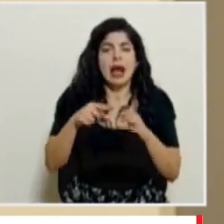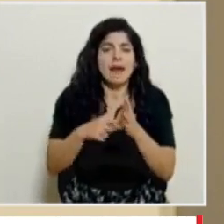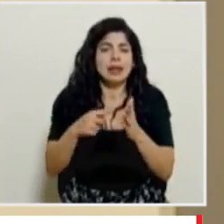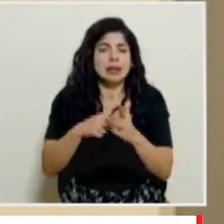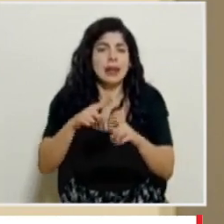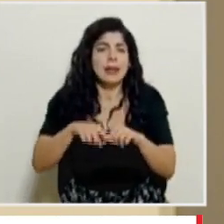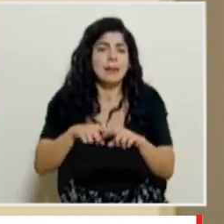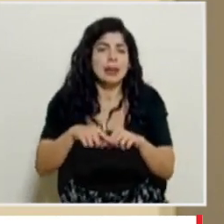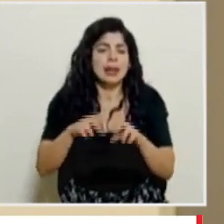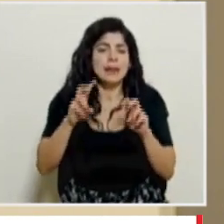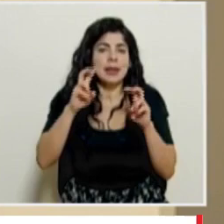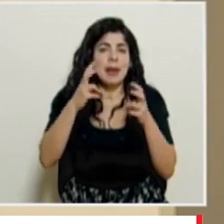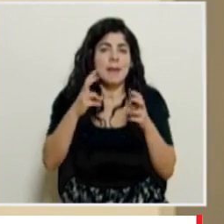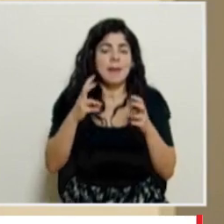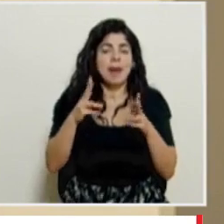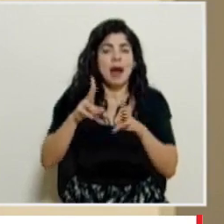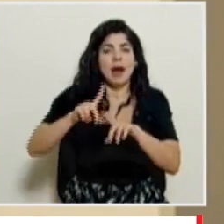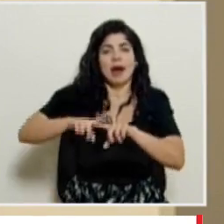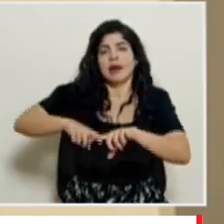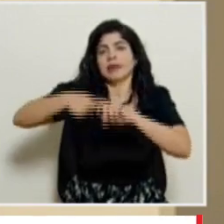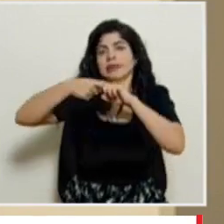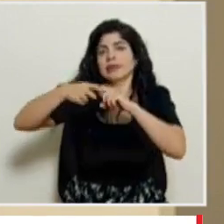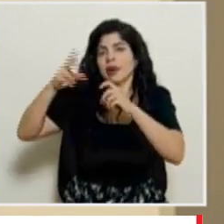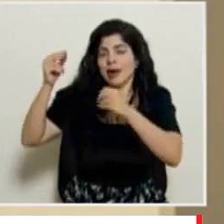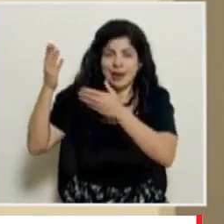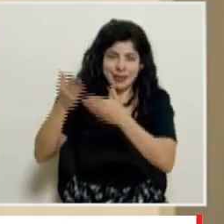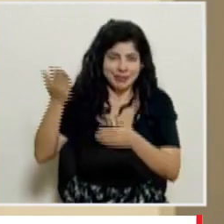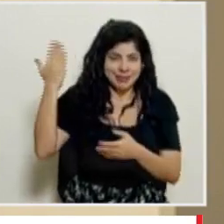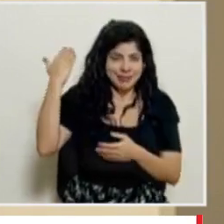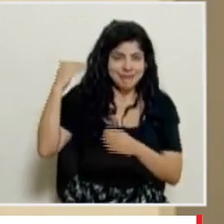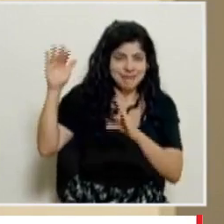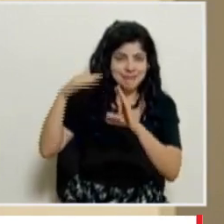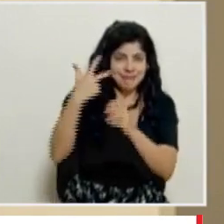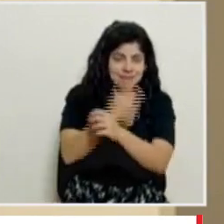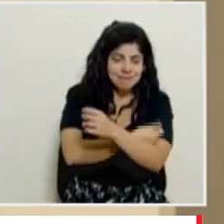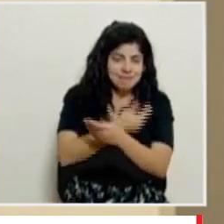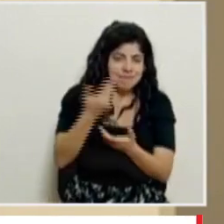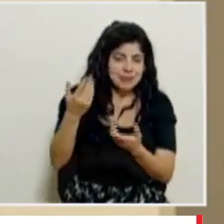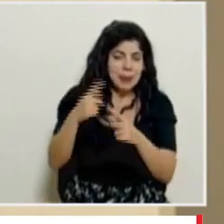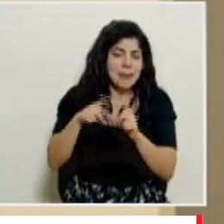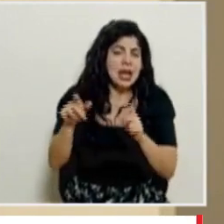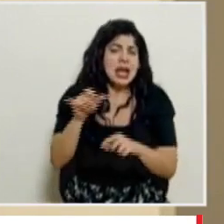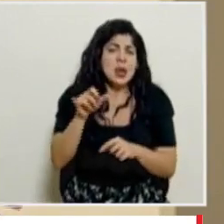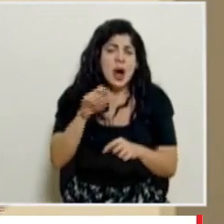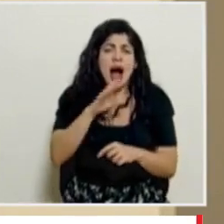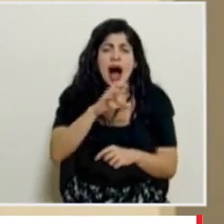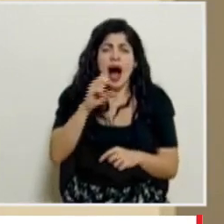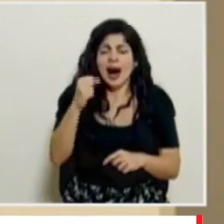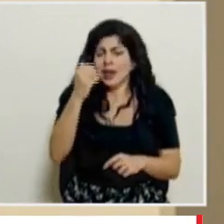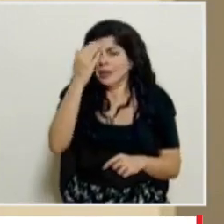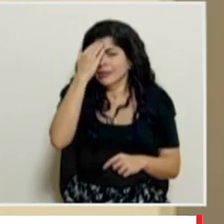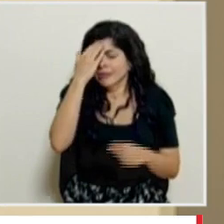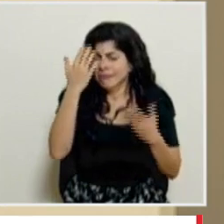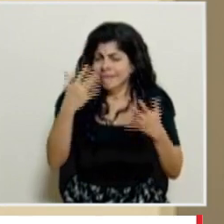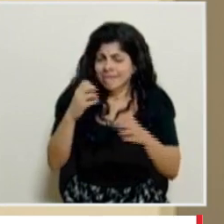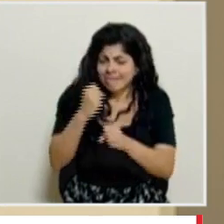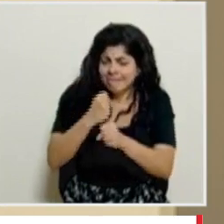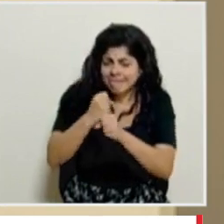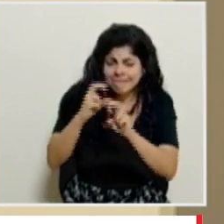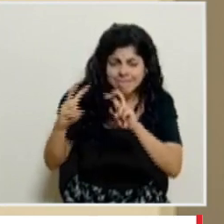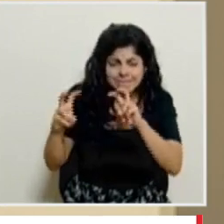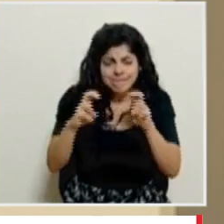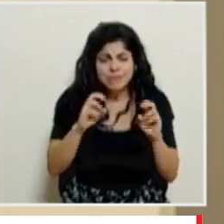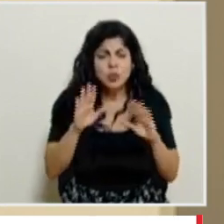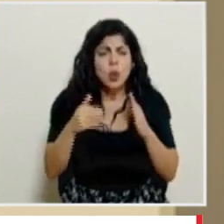al asunto de que hubo una interrupción justamente del envío de vacuna pero igual o sea la caja yo sé que ya están analizando